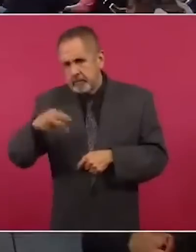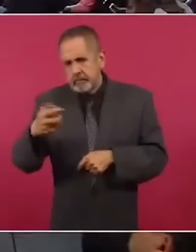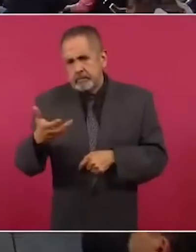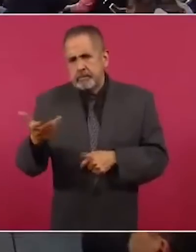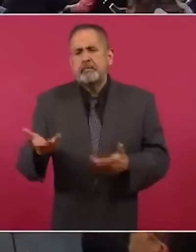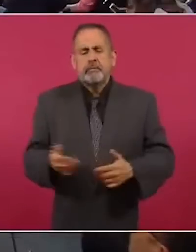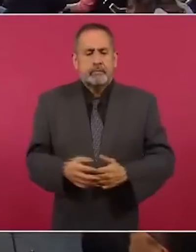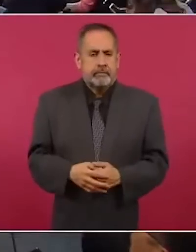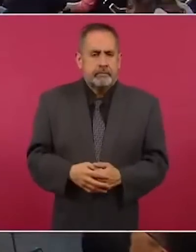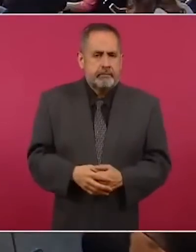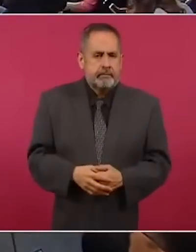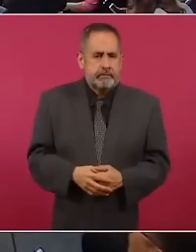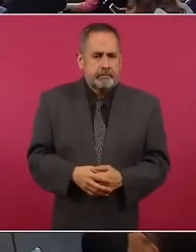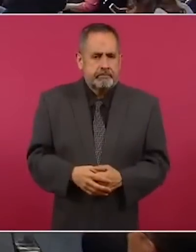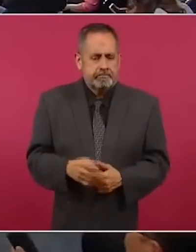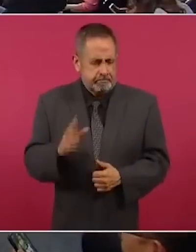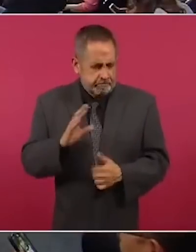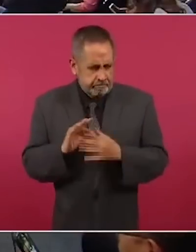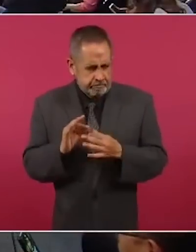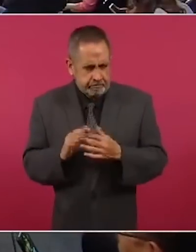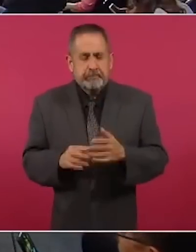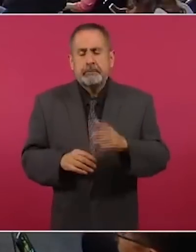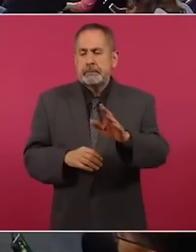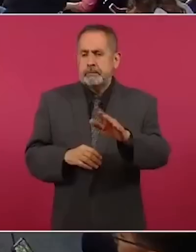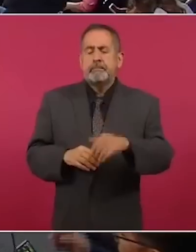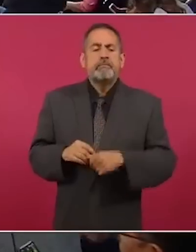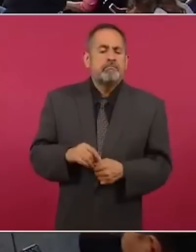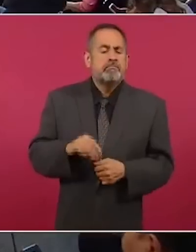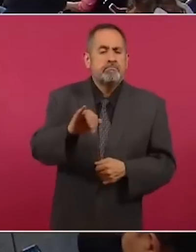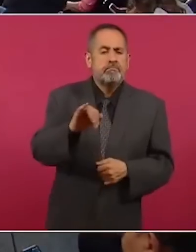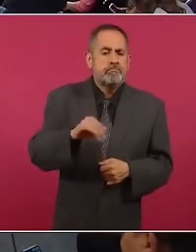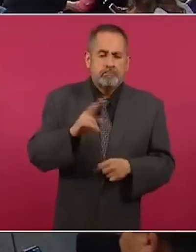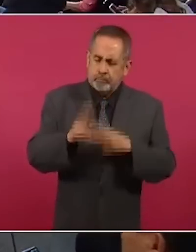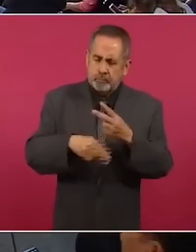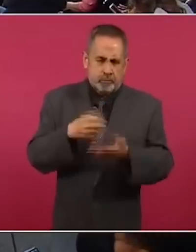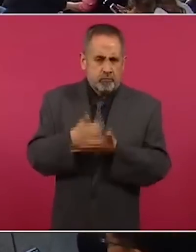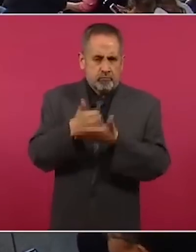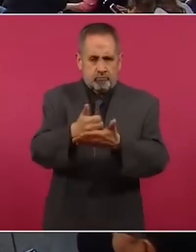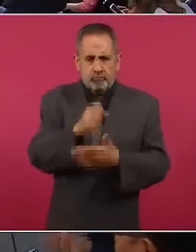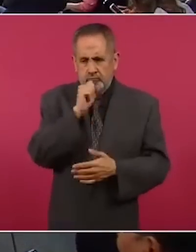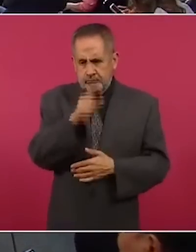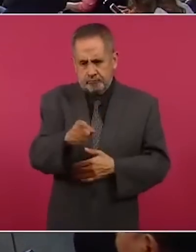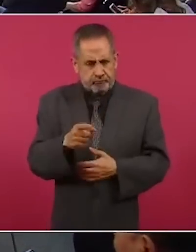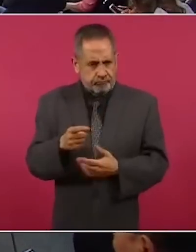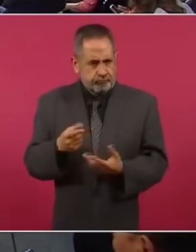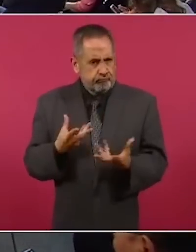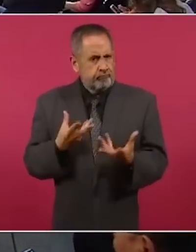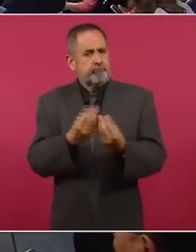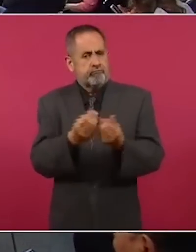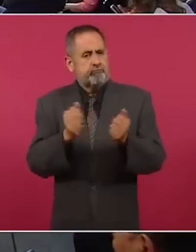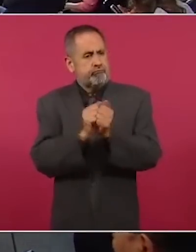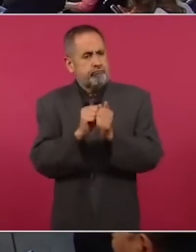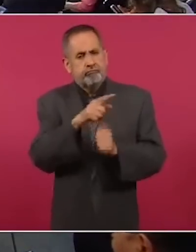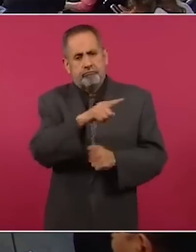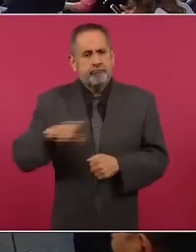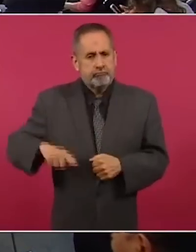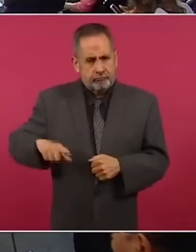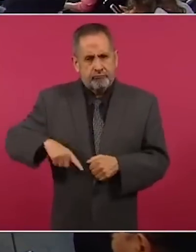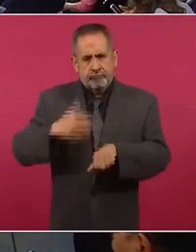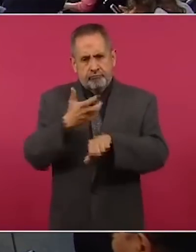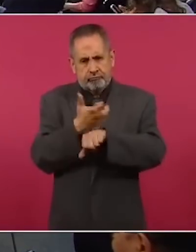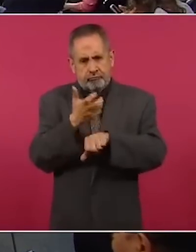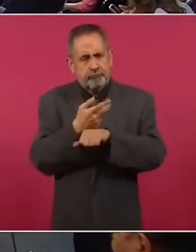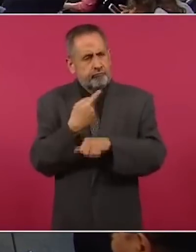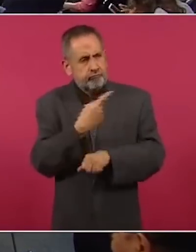Vamos a ayudar en todo, cooperar con el gobierno de